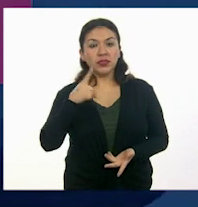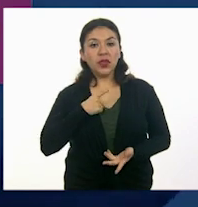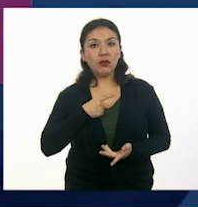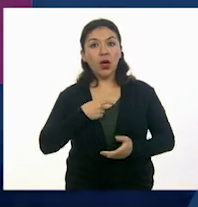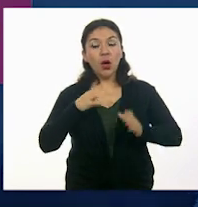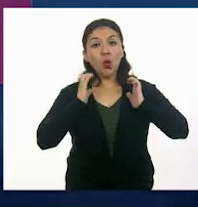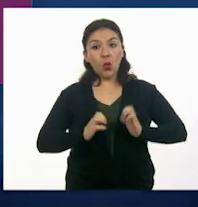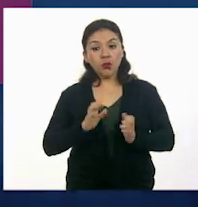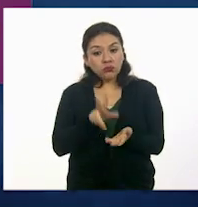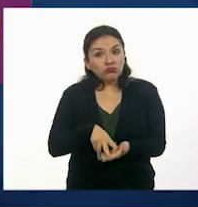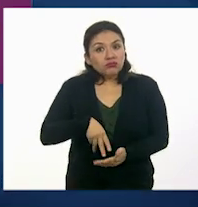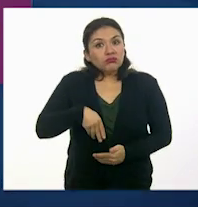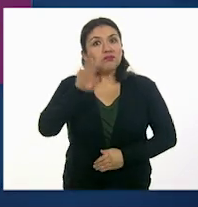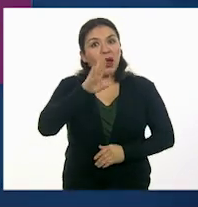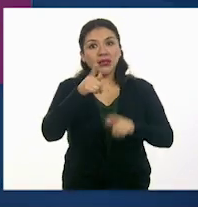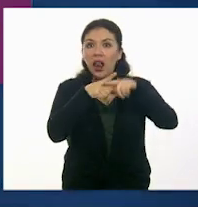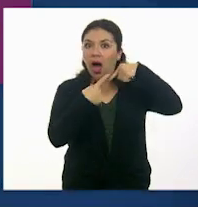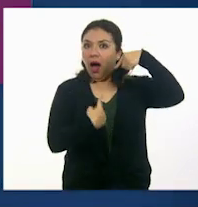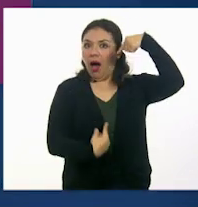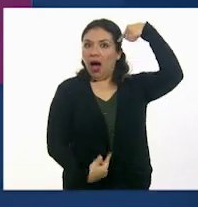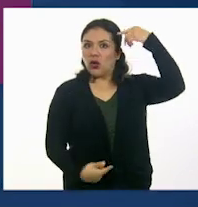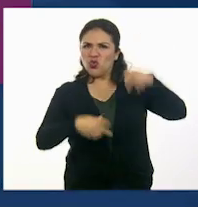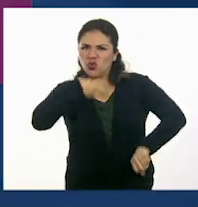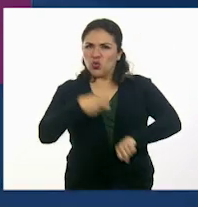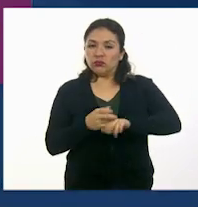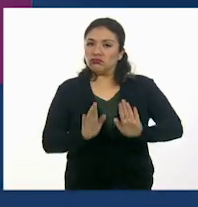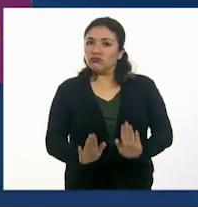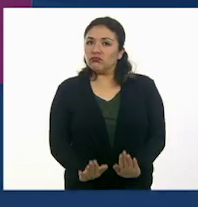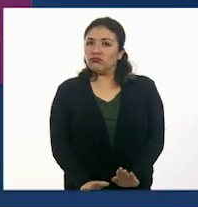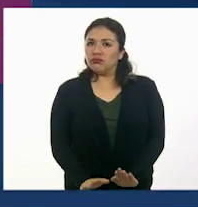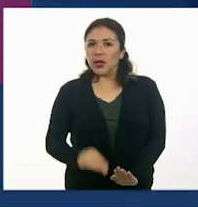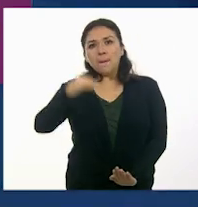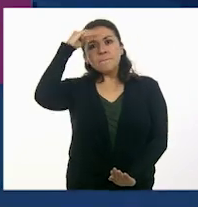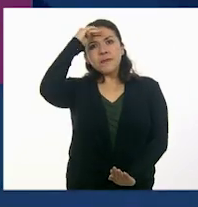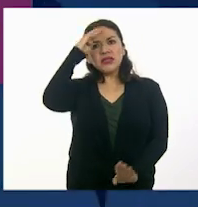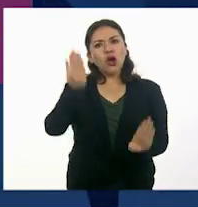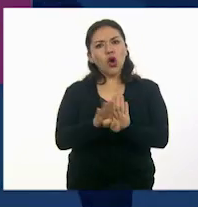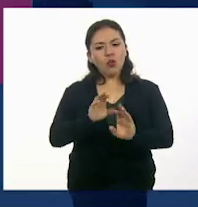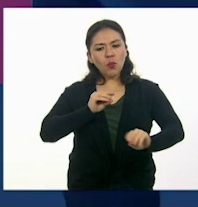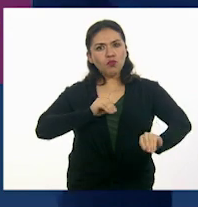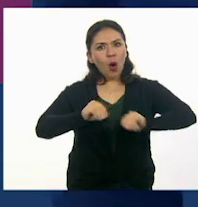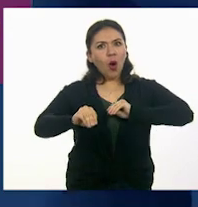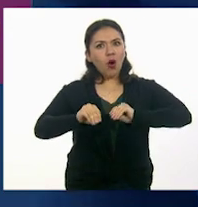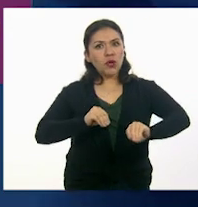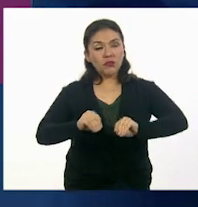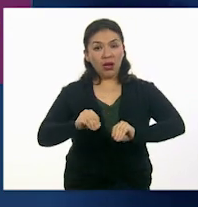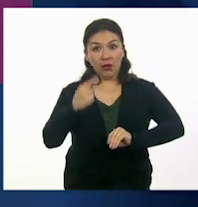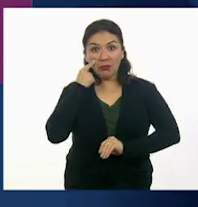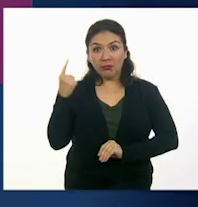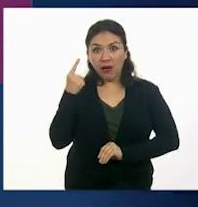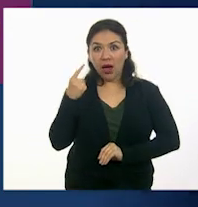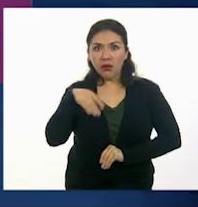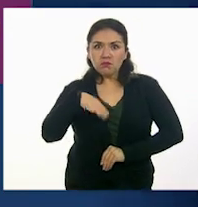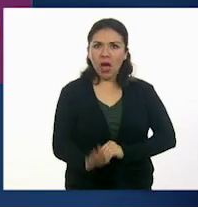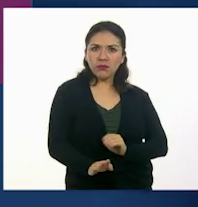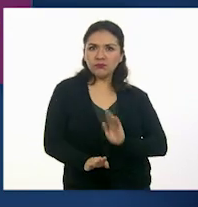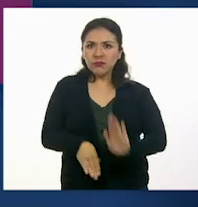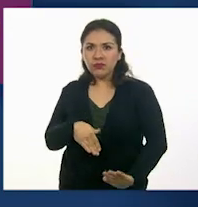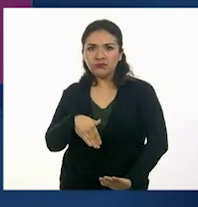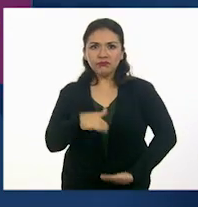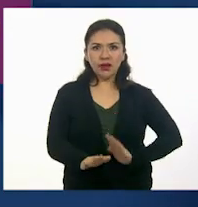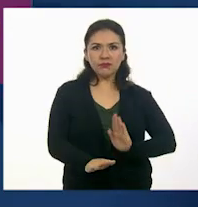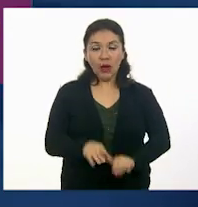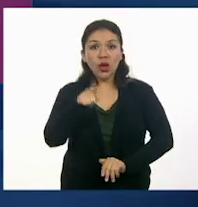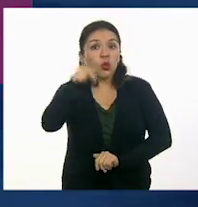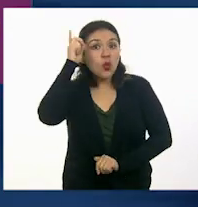tu cuerpo, ponerlo firme, pensar cómo son tus movimientos, si son con golpeteos, si